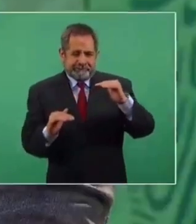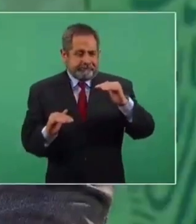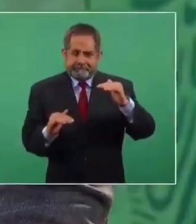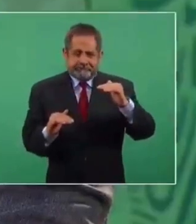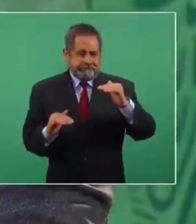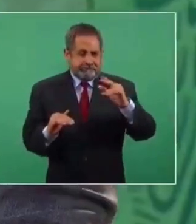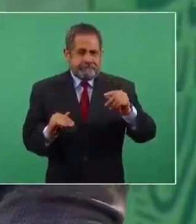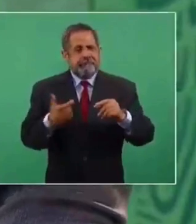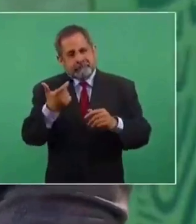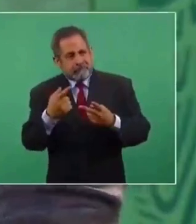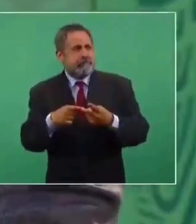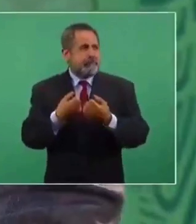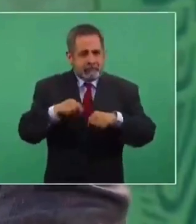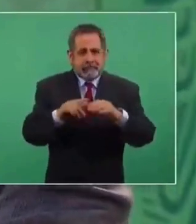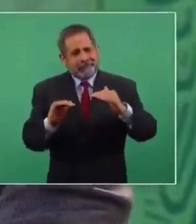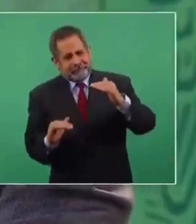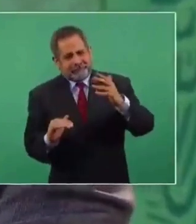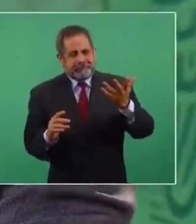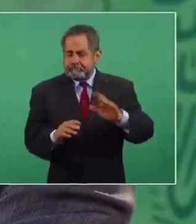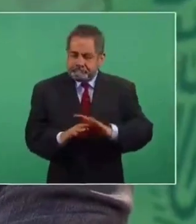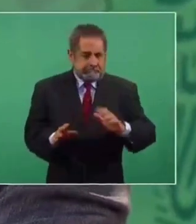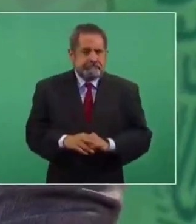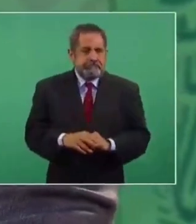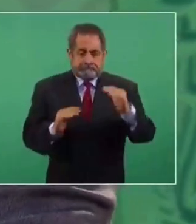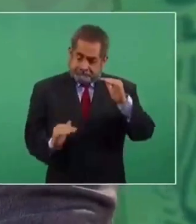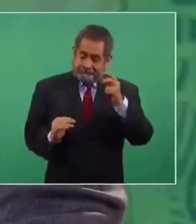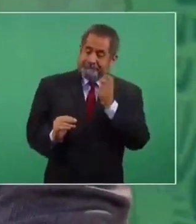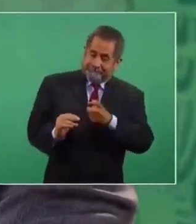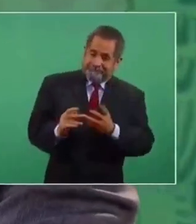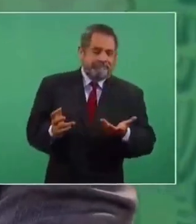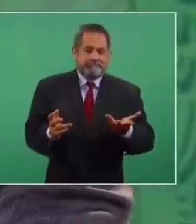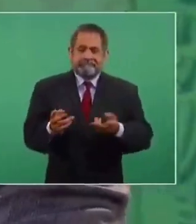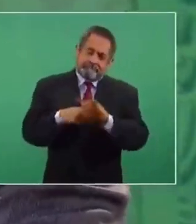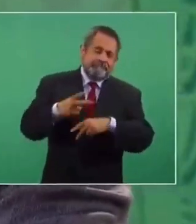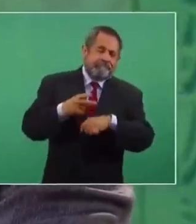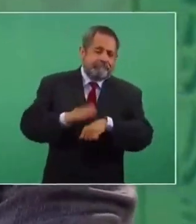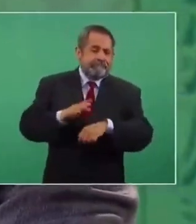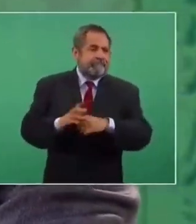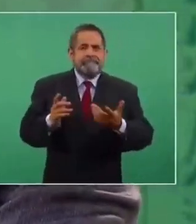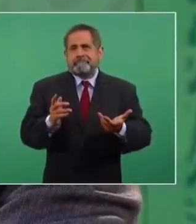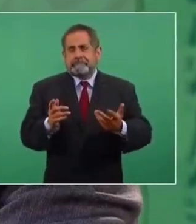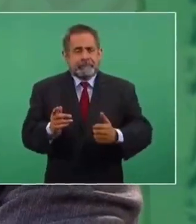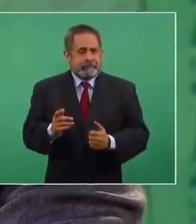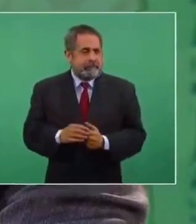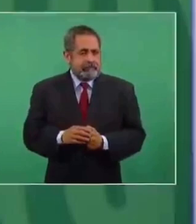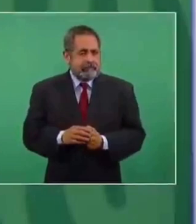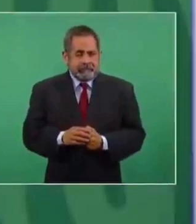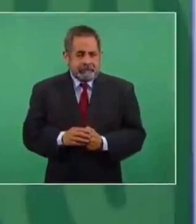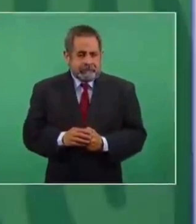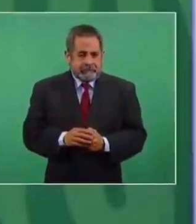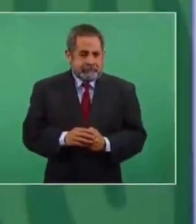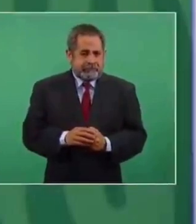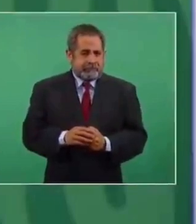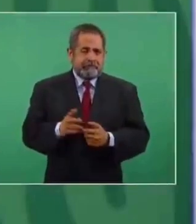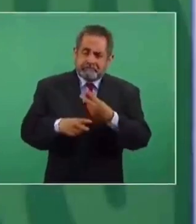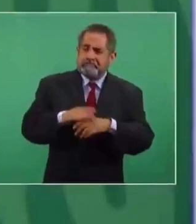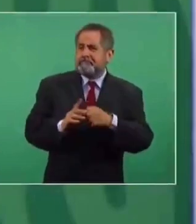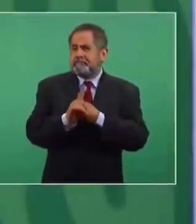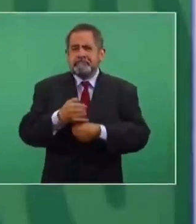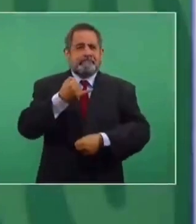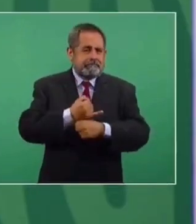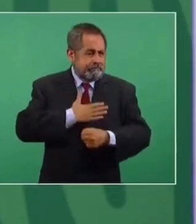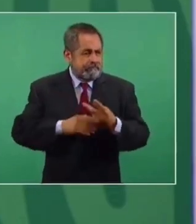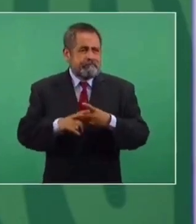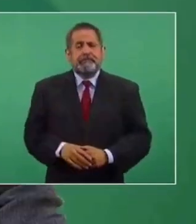en lo económico, en lo social, se generan injusticias